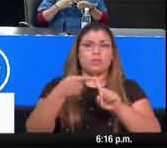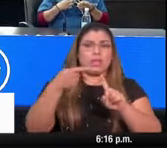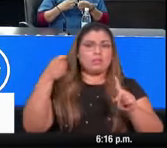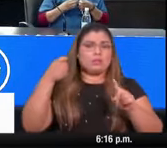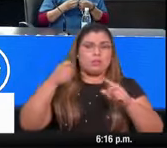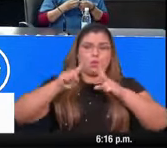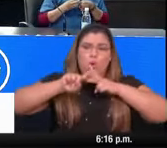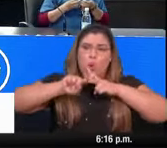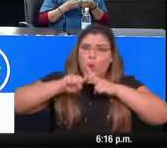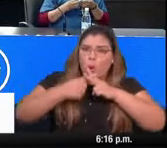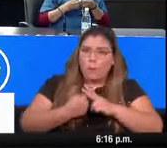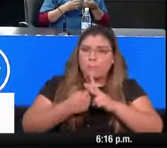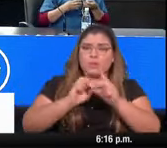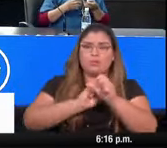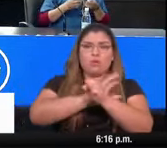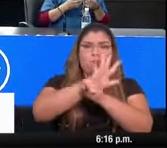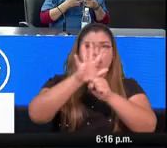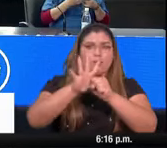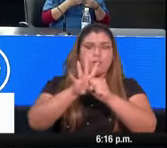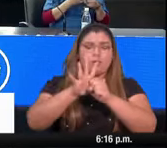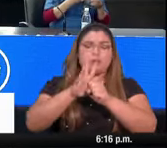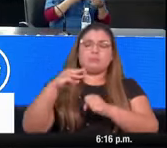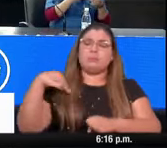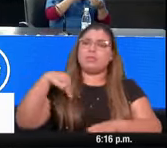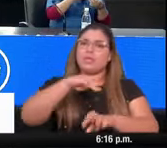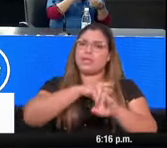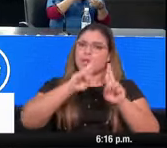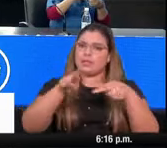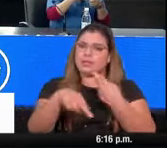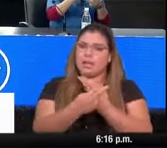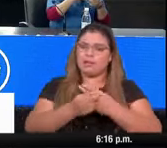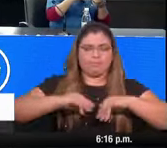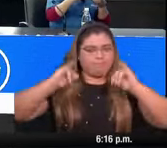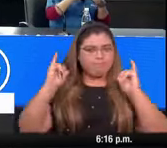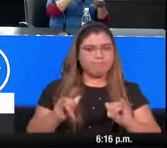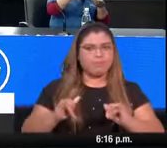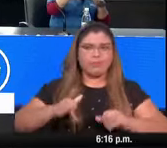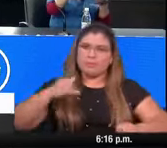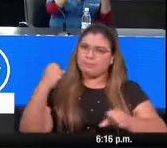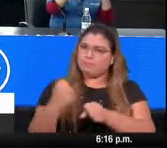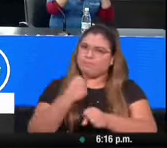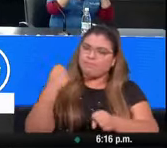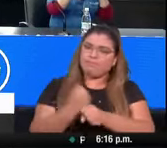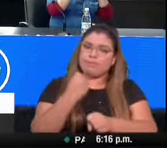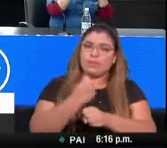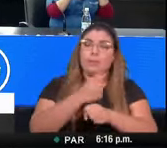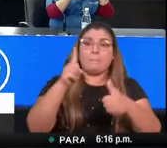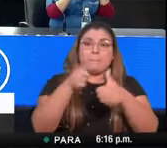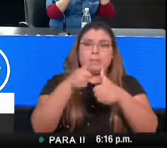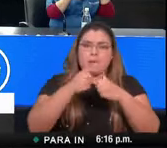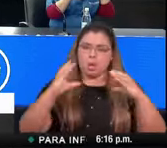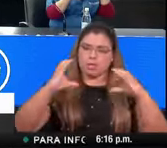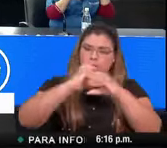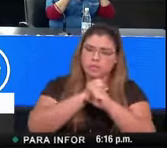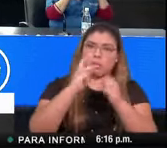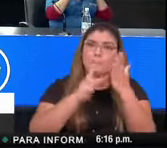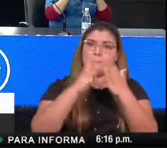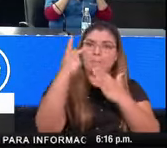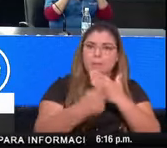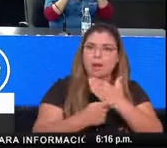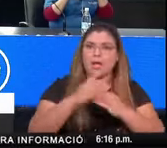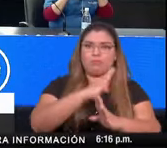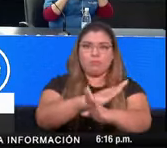de la pandemia, se ha mantenido y ha estructurado primero un plan de prevención